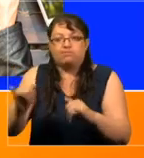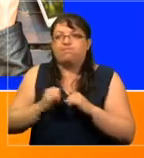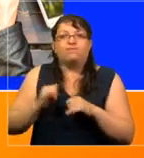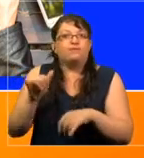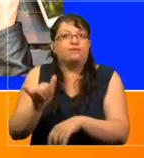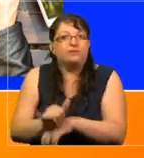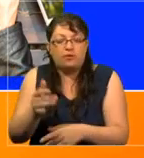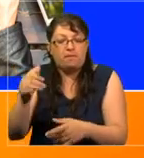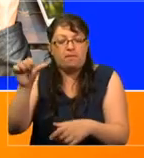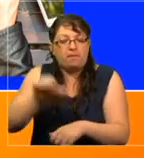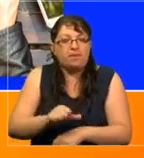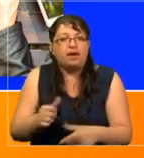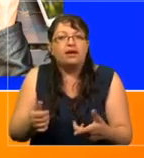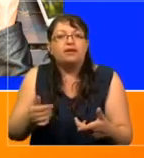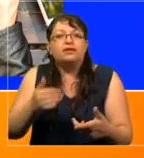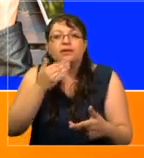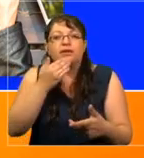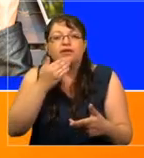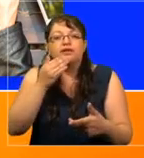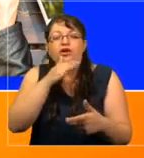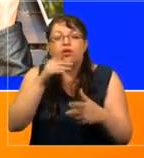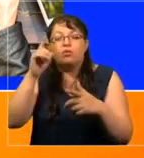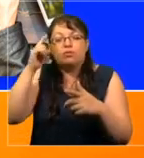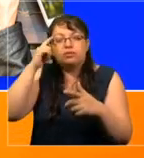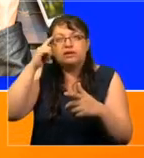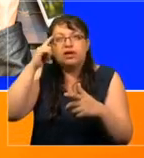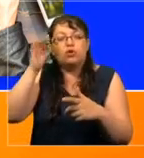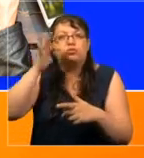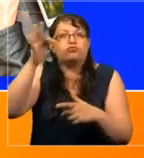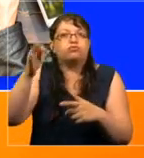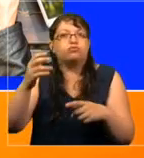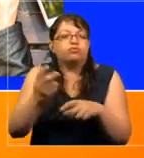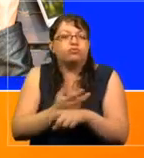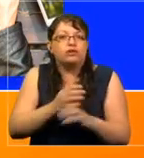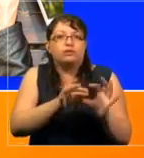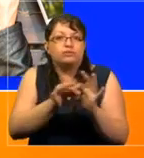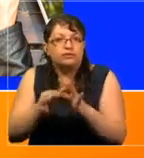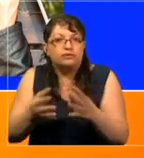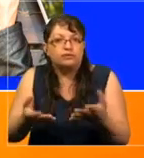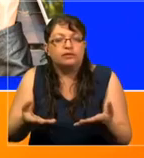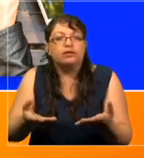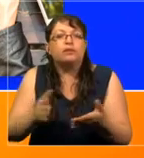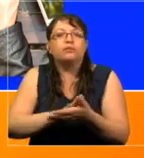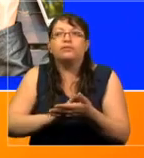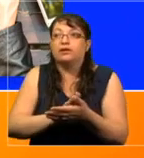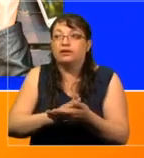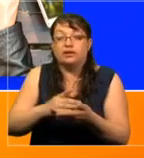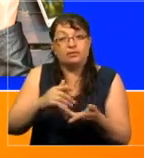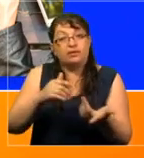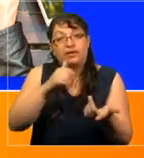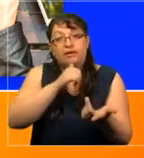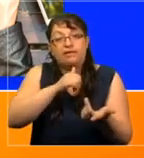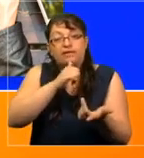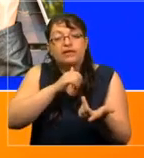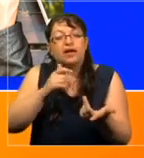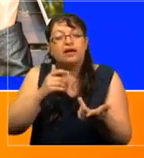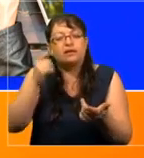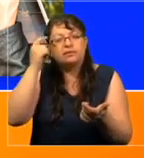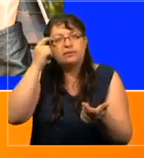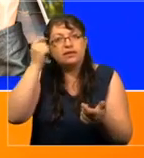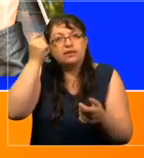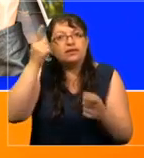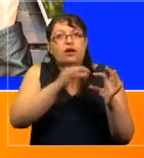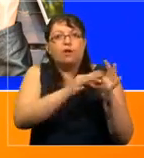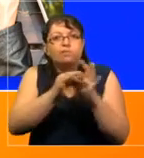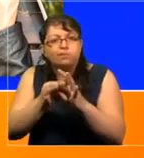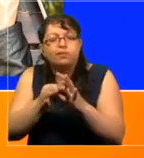y no tiene atención a las consecuencias. Un ejemplo de la falta de atención a las consecuencias en